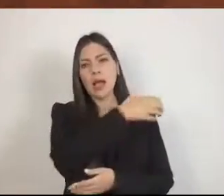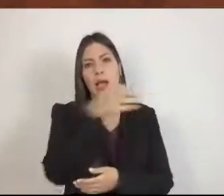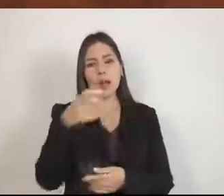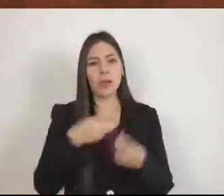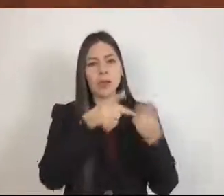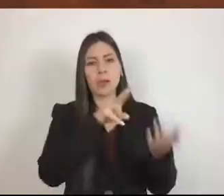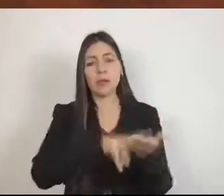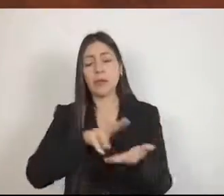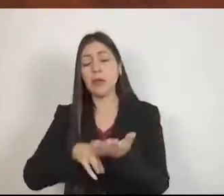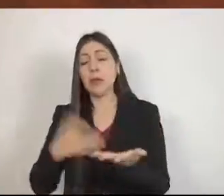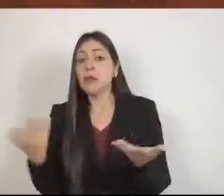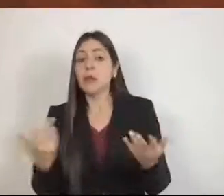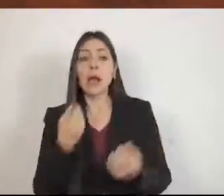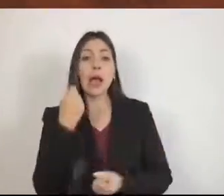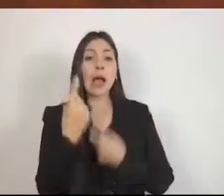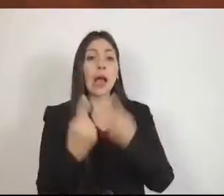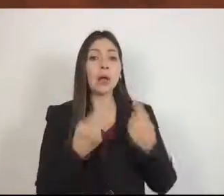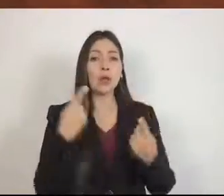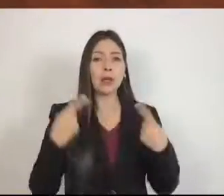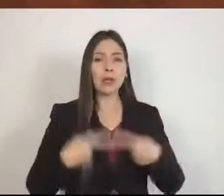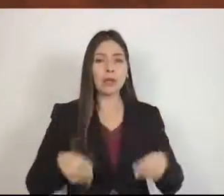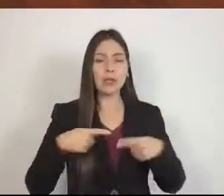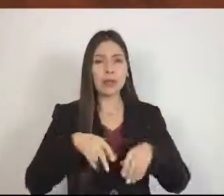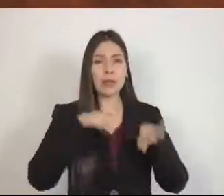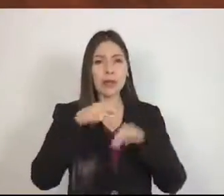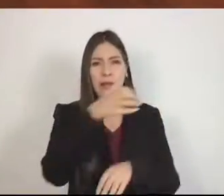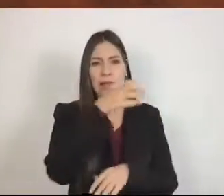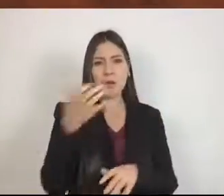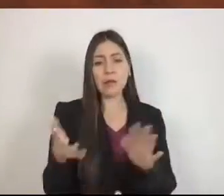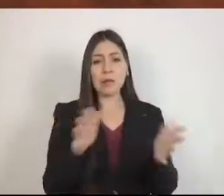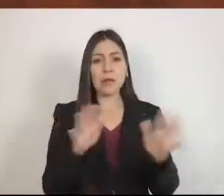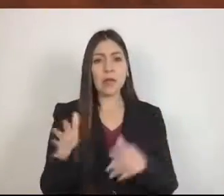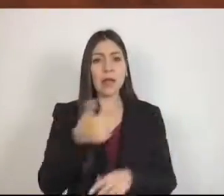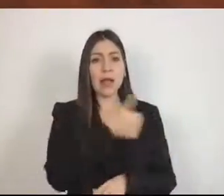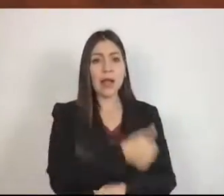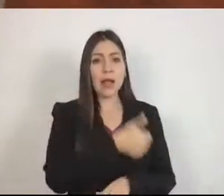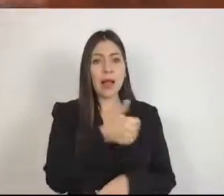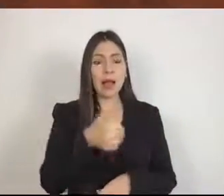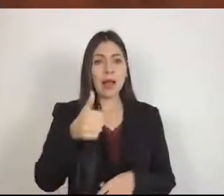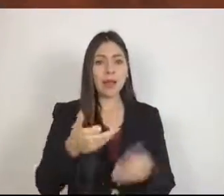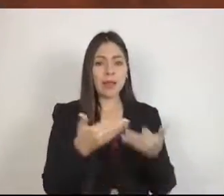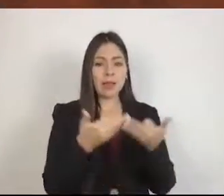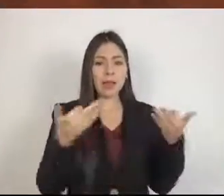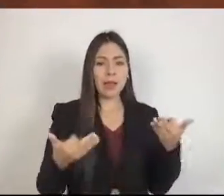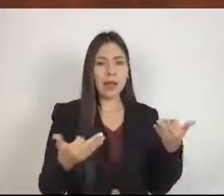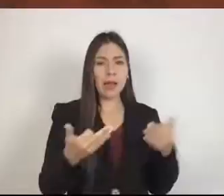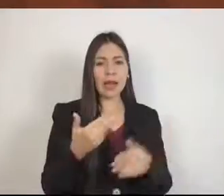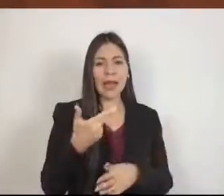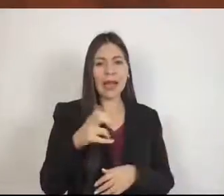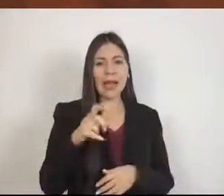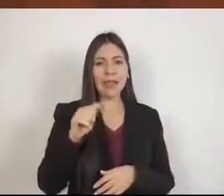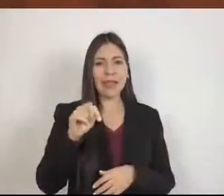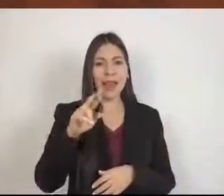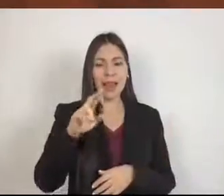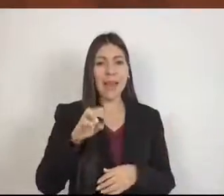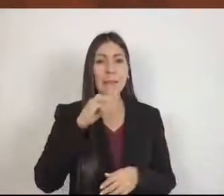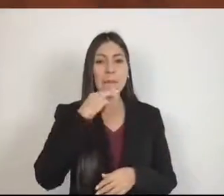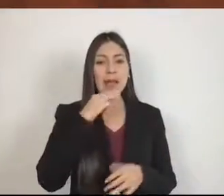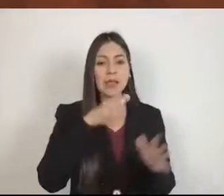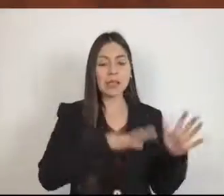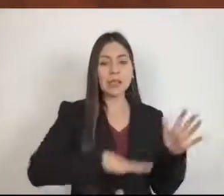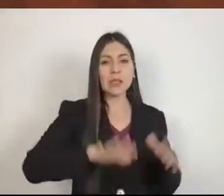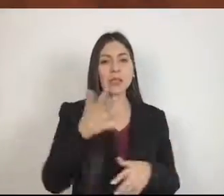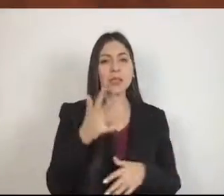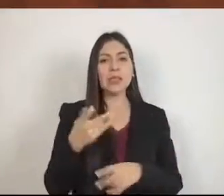en promedio el rendimiento de 7 toneladas por hectárea de maíz, hasta de quienes han comentado en el recorrido que hice,